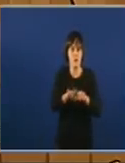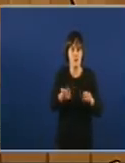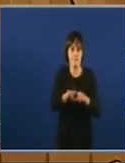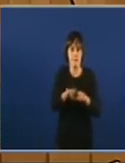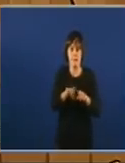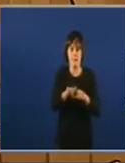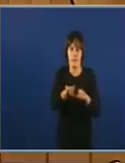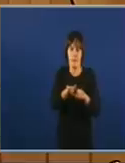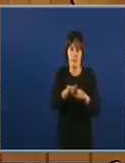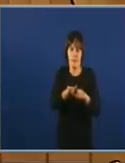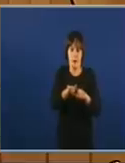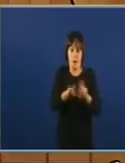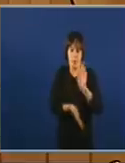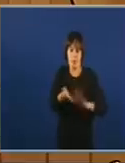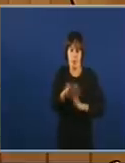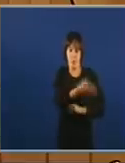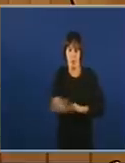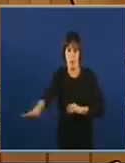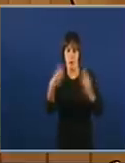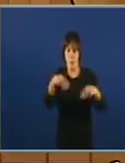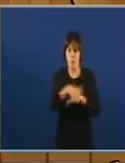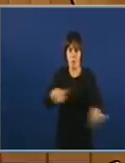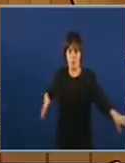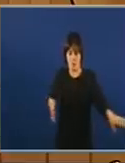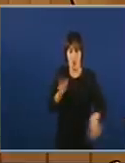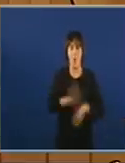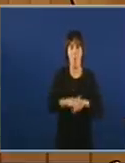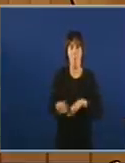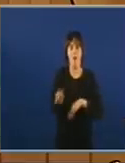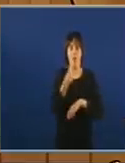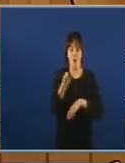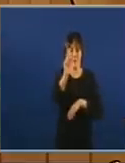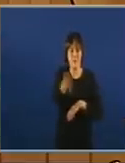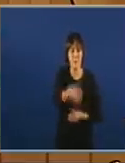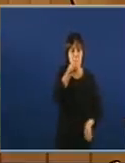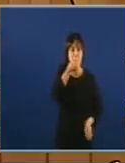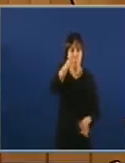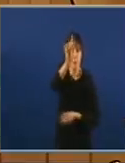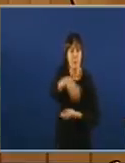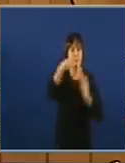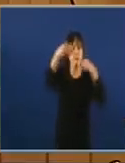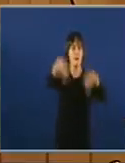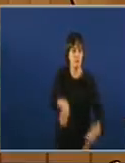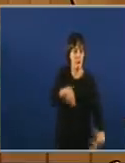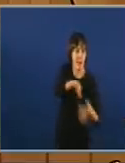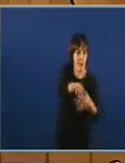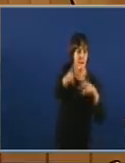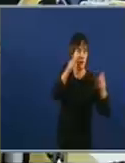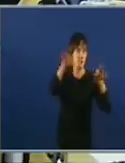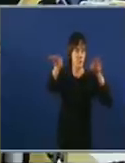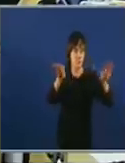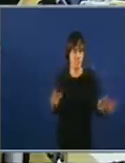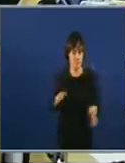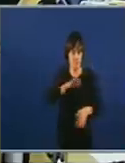prácticamente sem mocedade, diezmada polas drogas. E conta tamén a historia desta foto, señor Fijo.